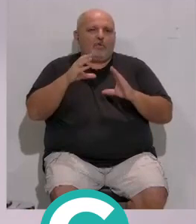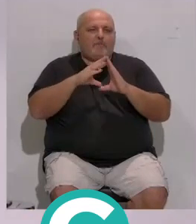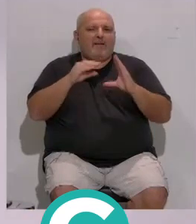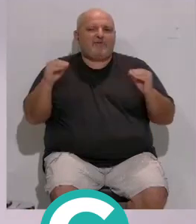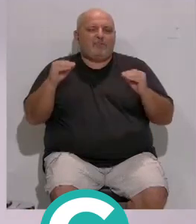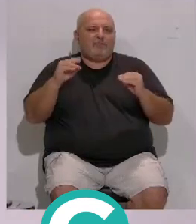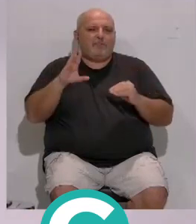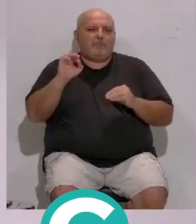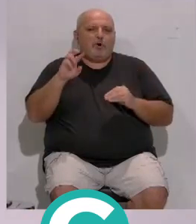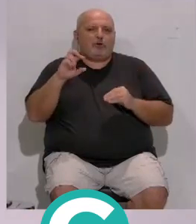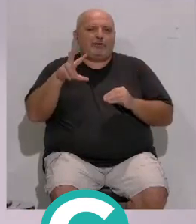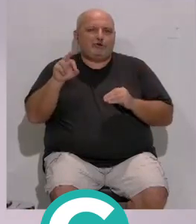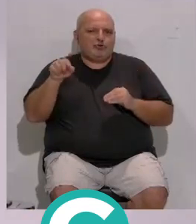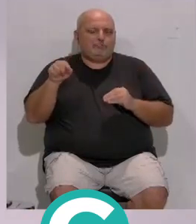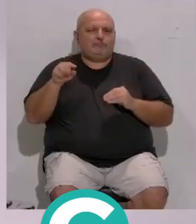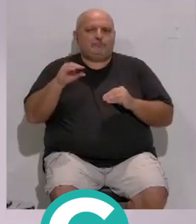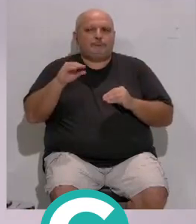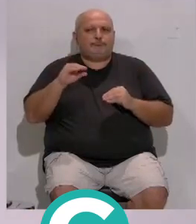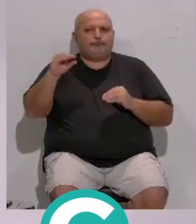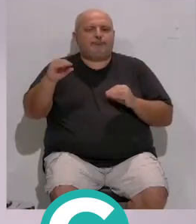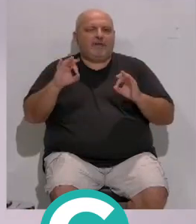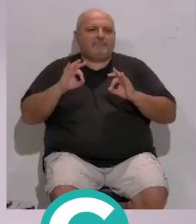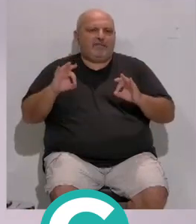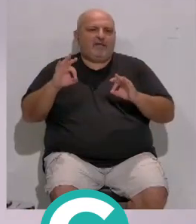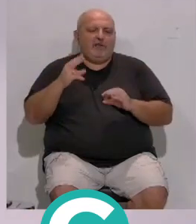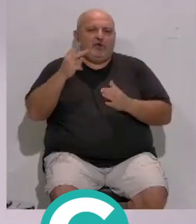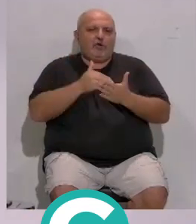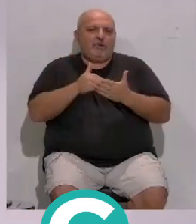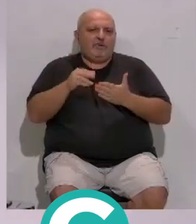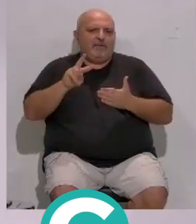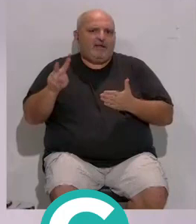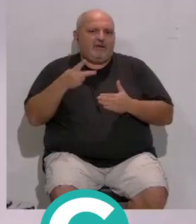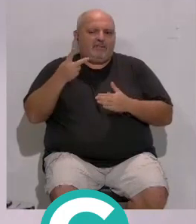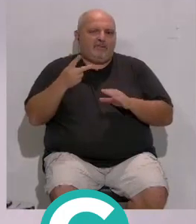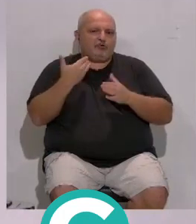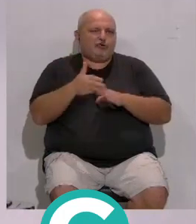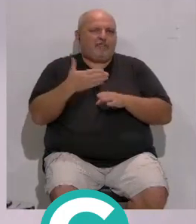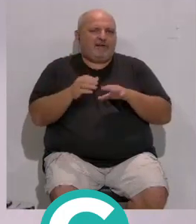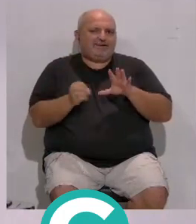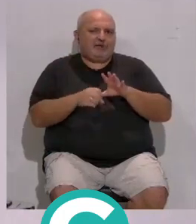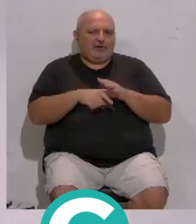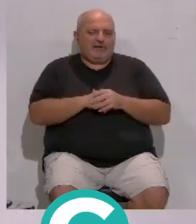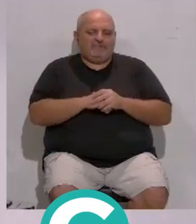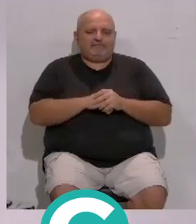Portillo... ...por ello ha decidido destinar... ...una partida extraordinaria... ...de 2 millones de euros... ...del remanente de tesorería.